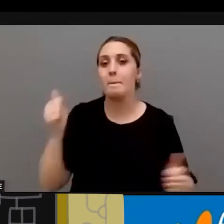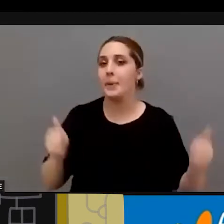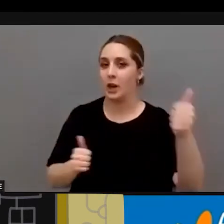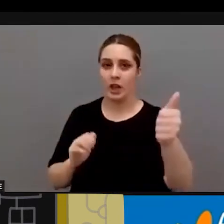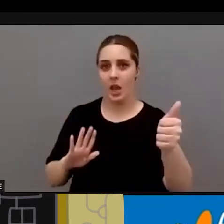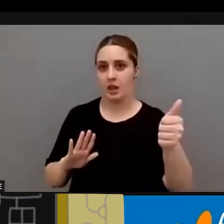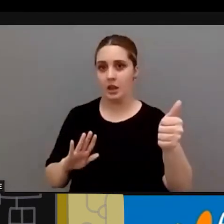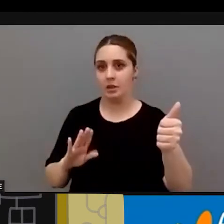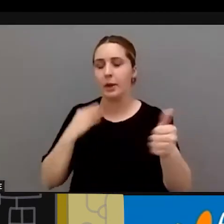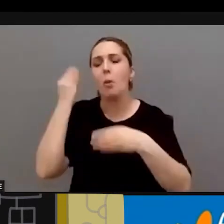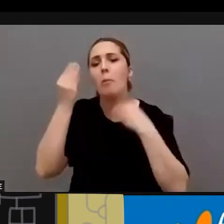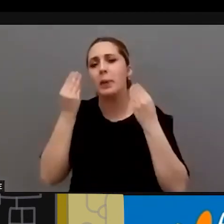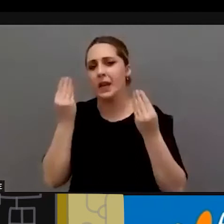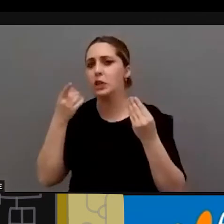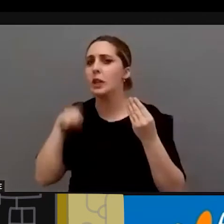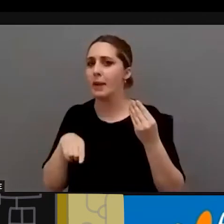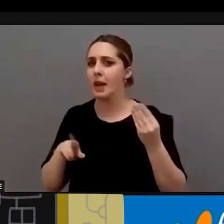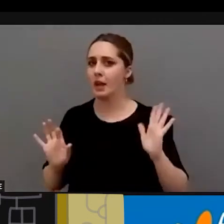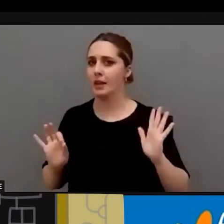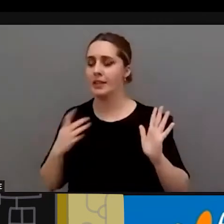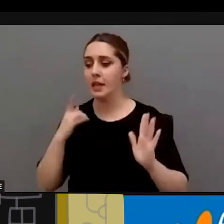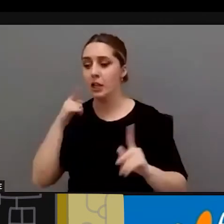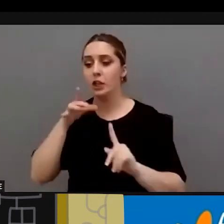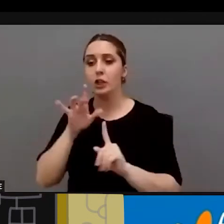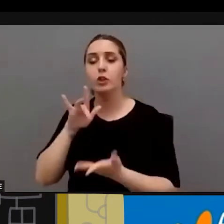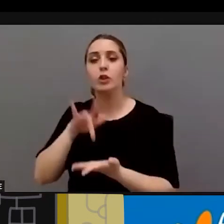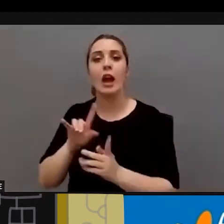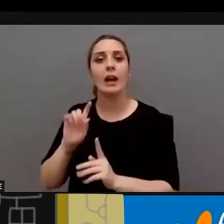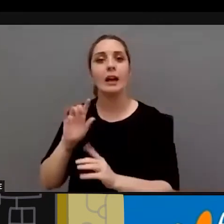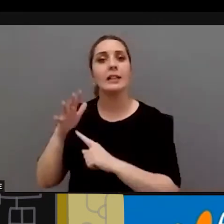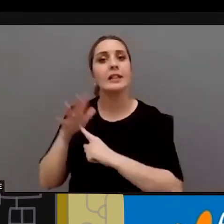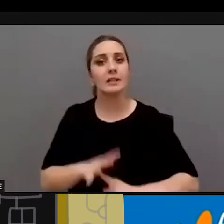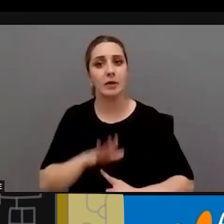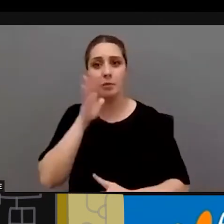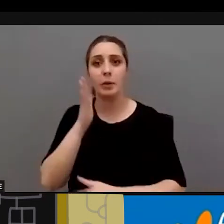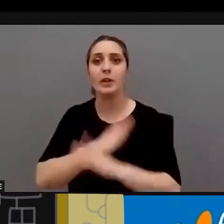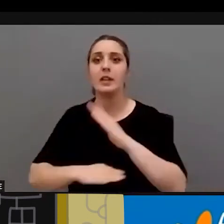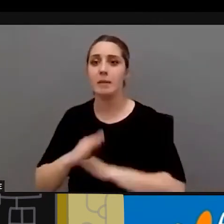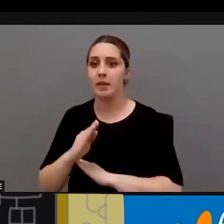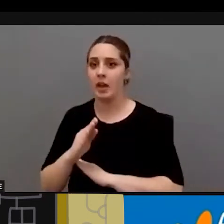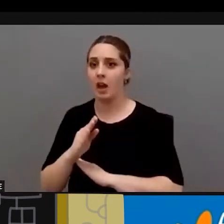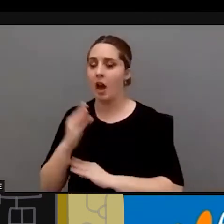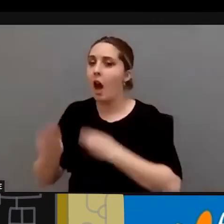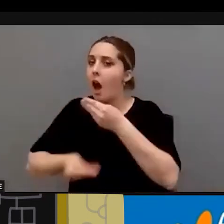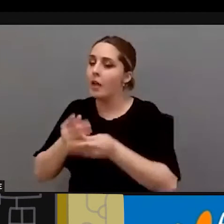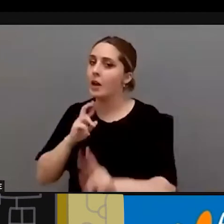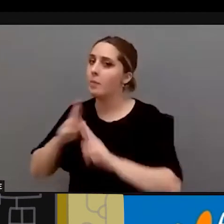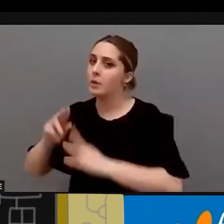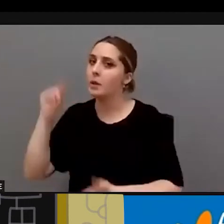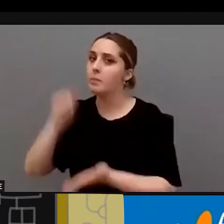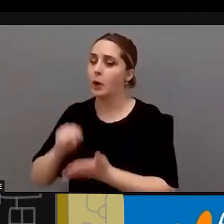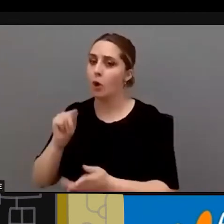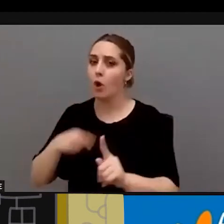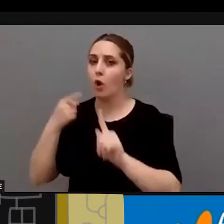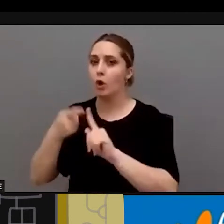que creo que tenemos que cuando se detecte una discriminación por razón de discapacidad actuar inmediatamente para que no salga